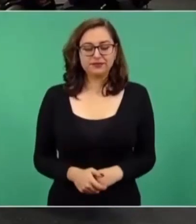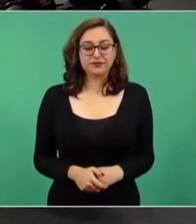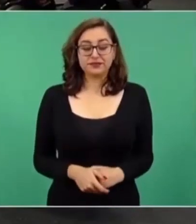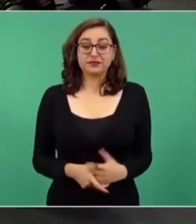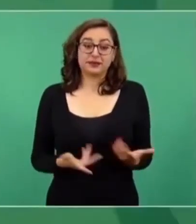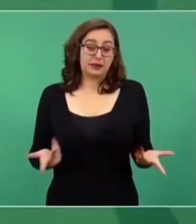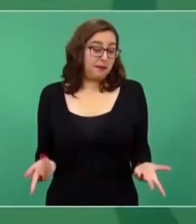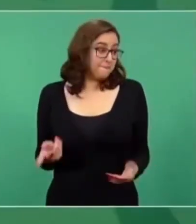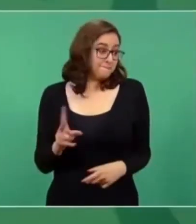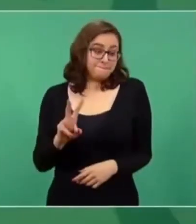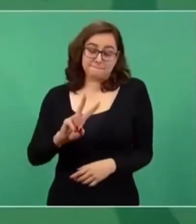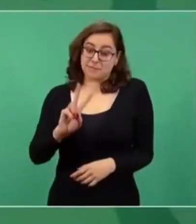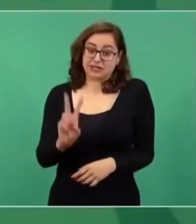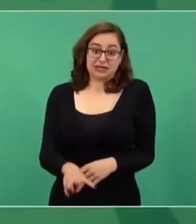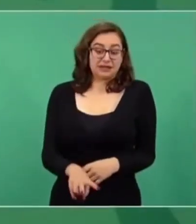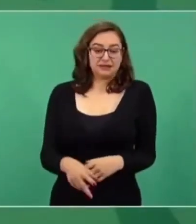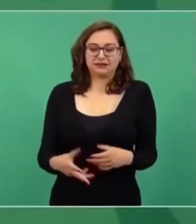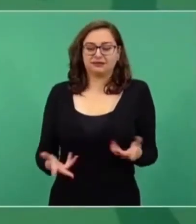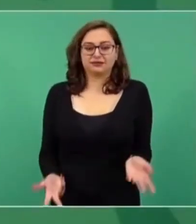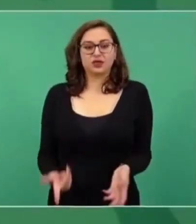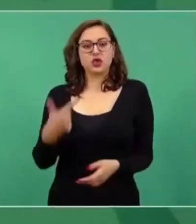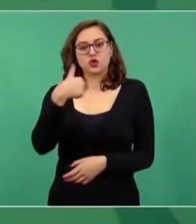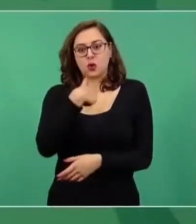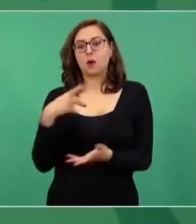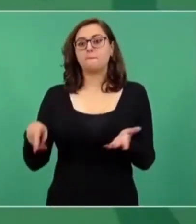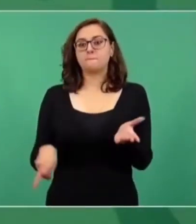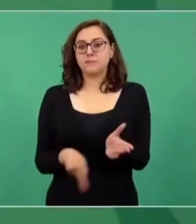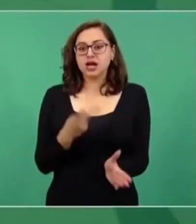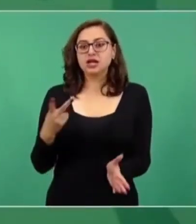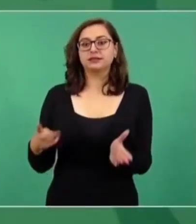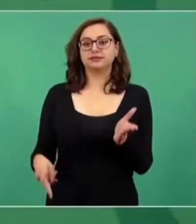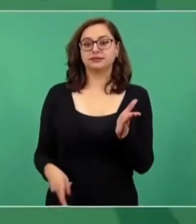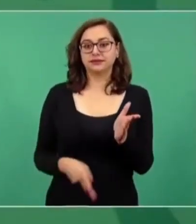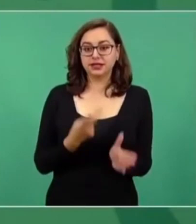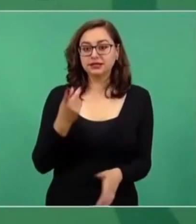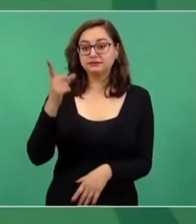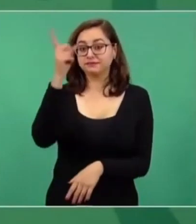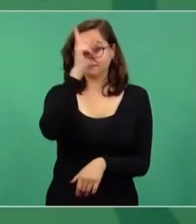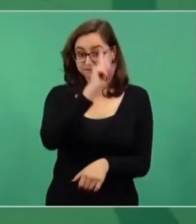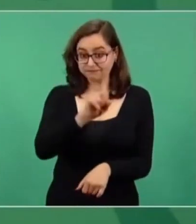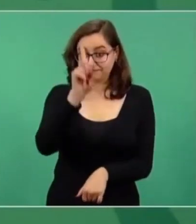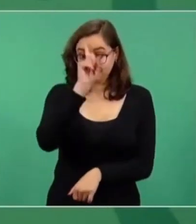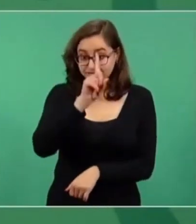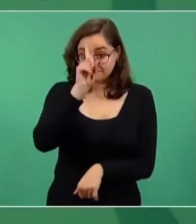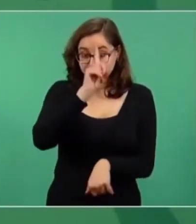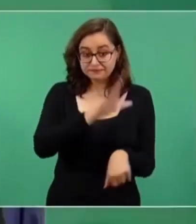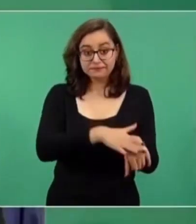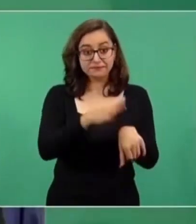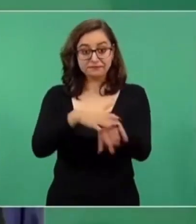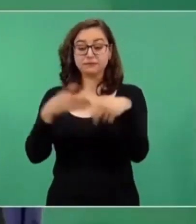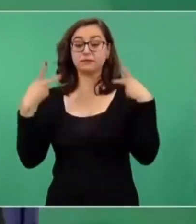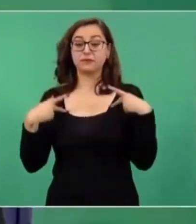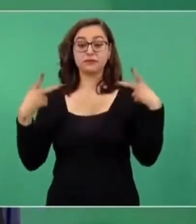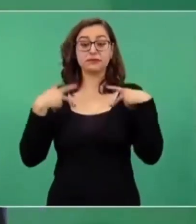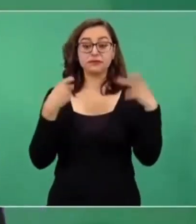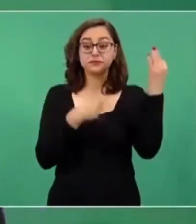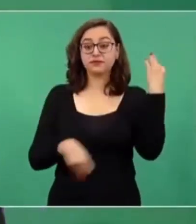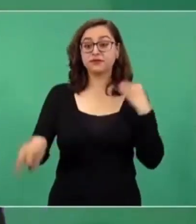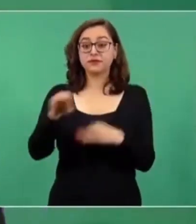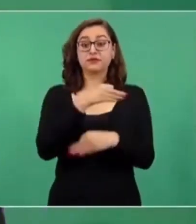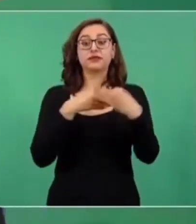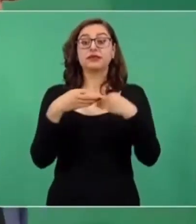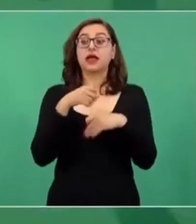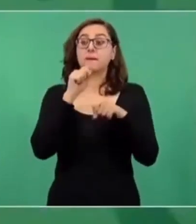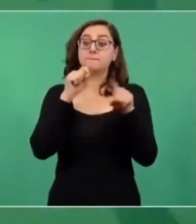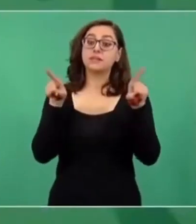No dejo de dar el consejo a todos y de manera especial a